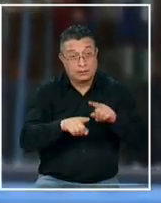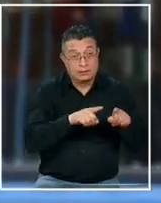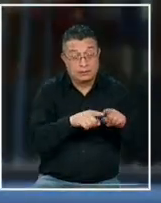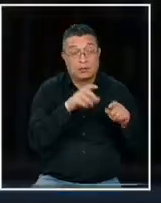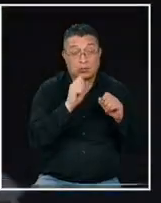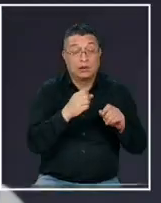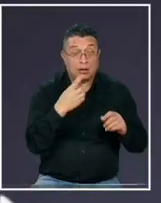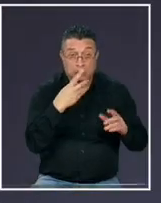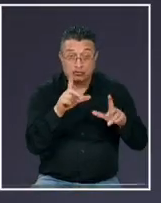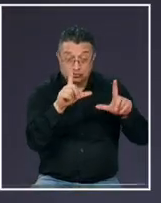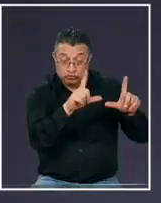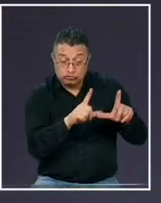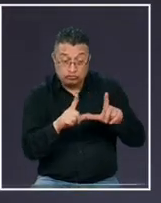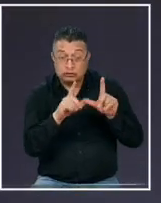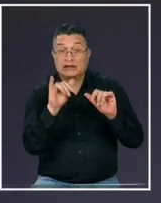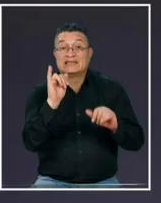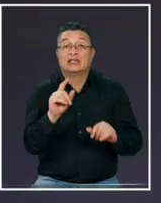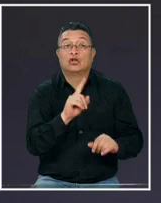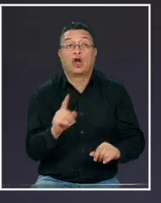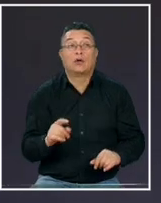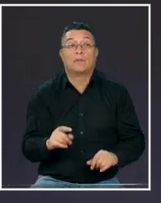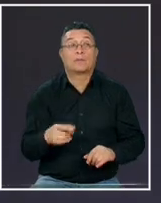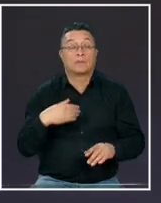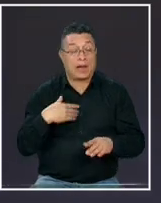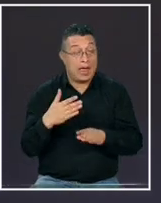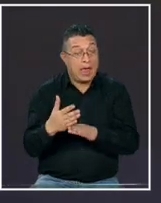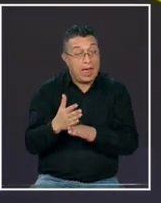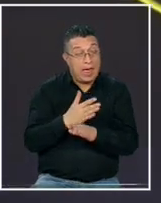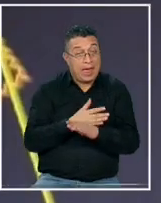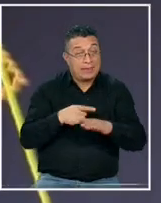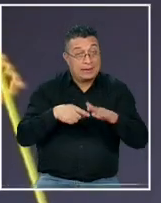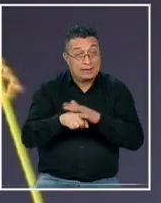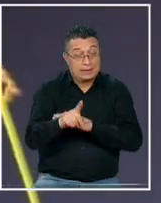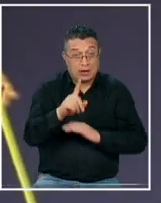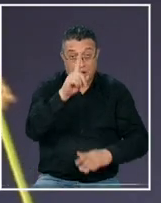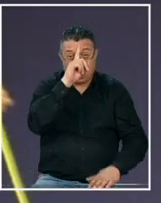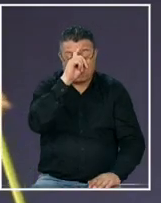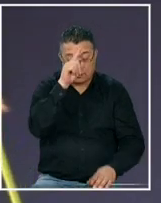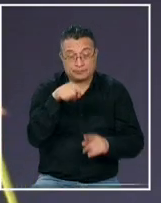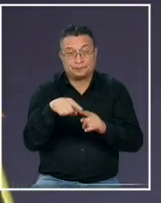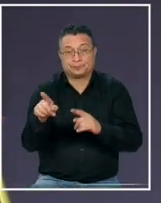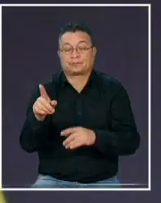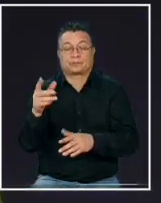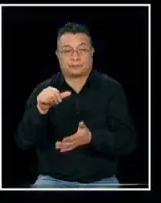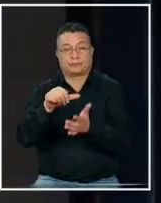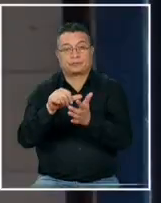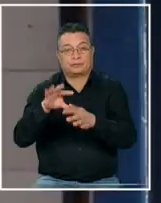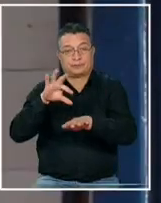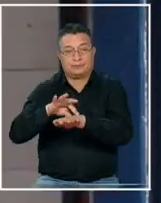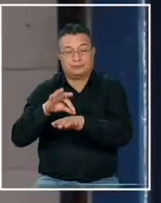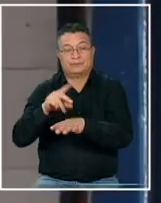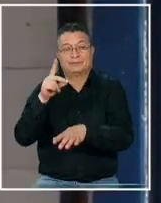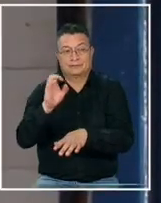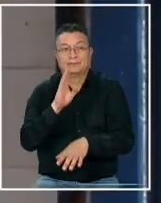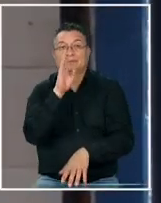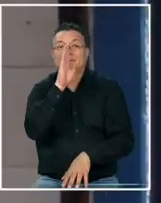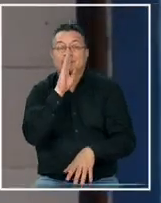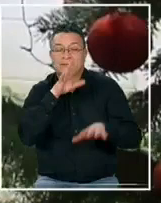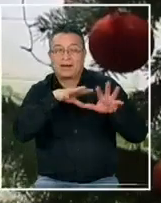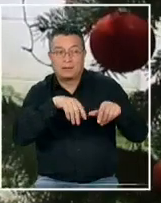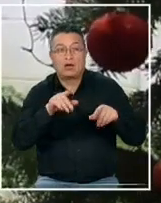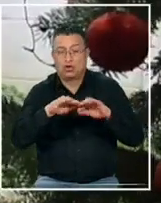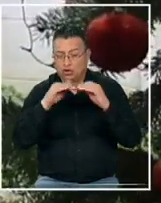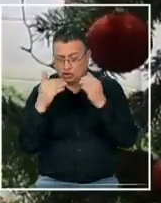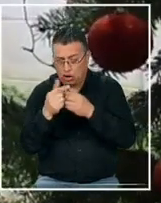hacer este tipo de tratamiento aclara que antes de ser atendido en el hospital fue llevado a una clínica veterinaria donde le practicaron